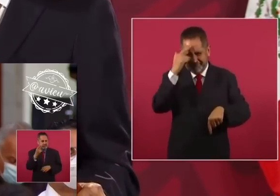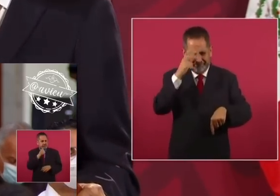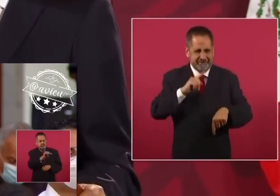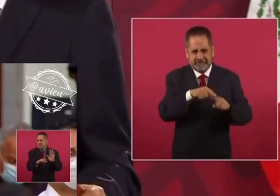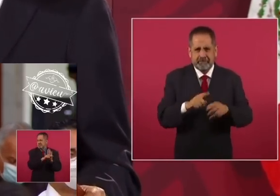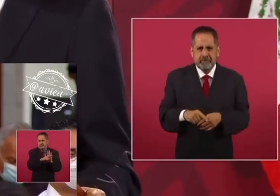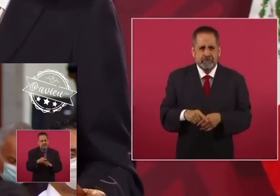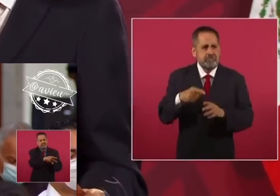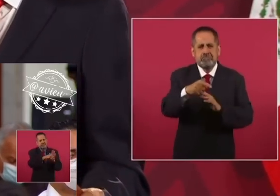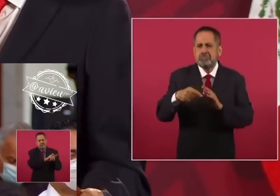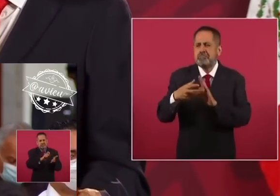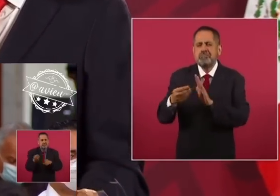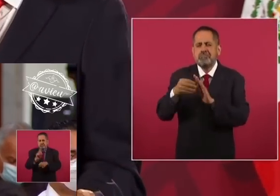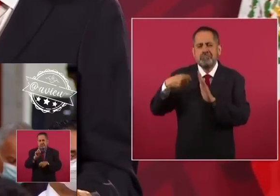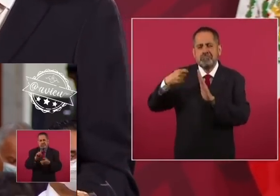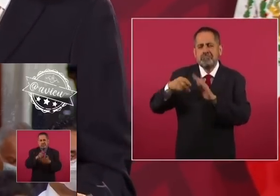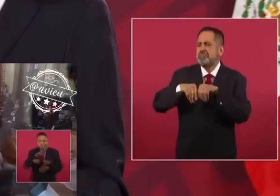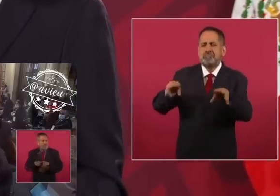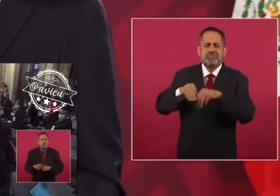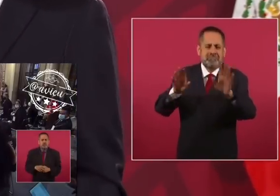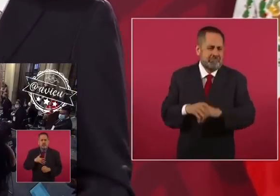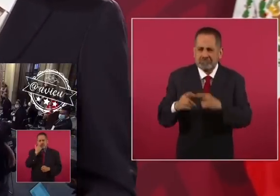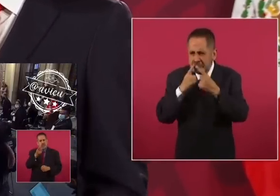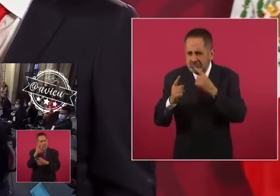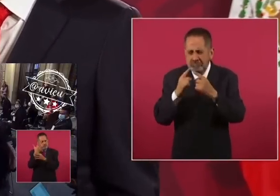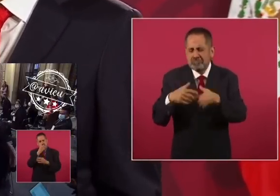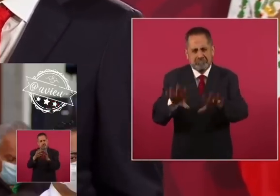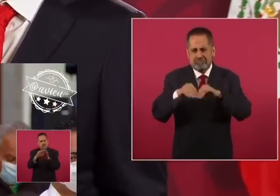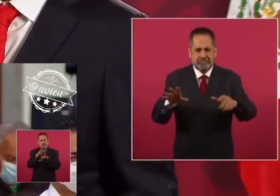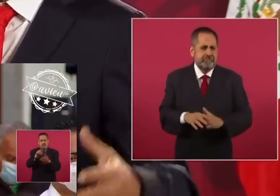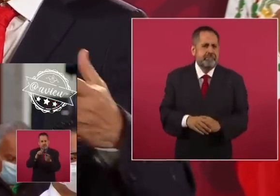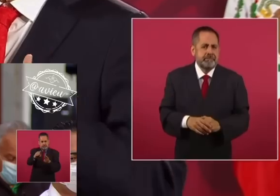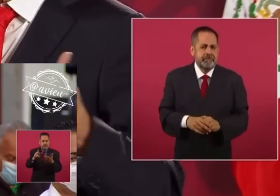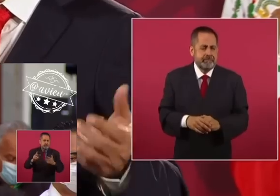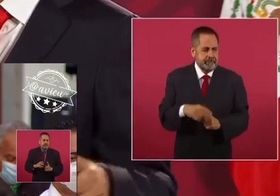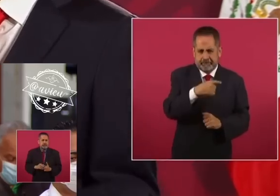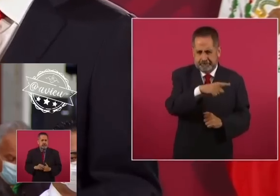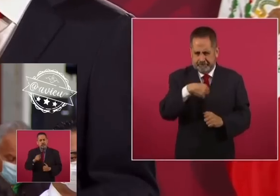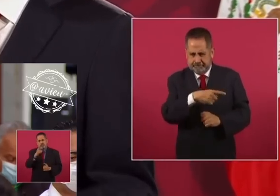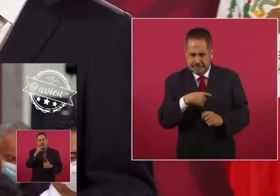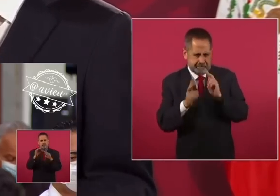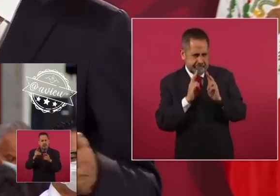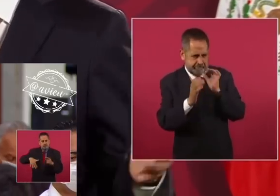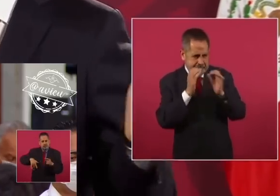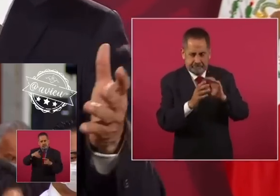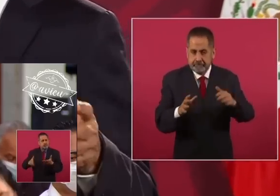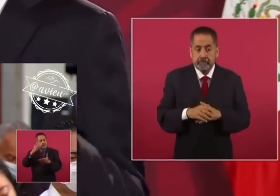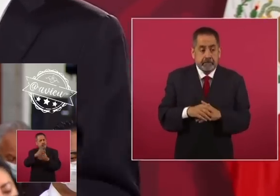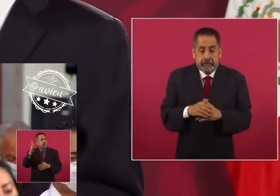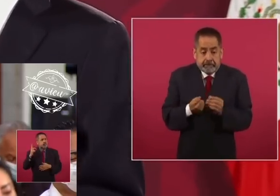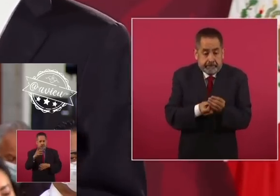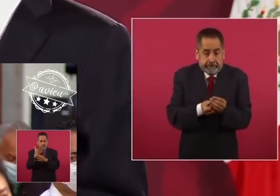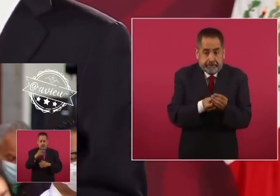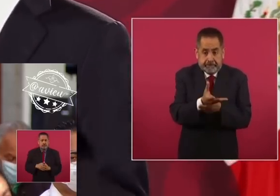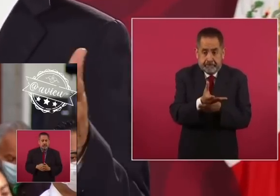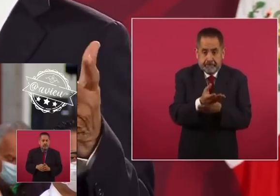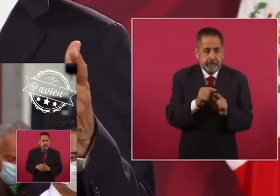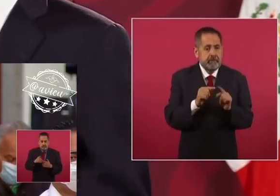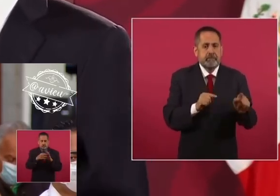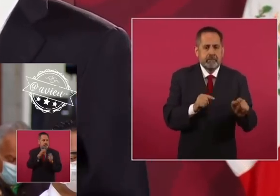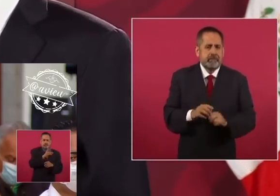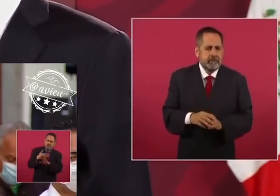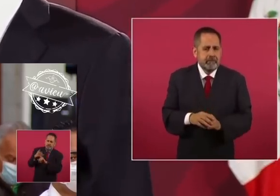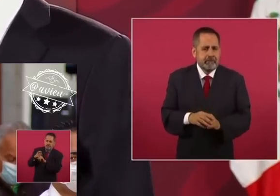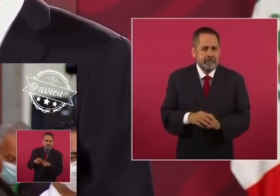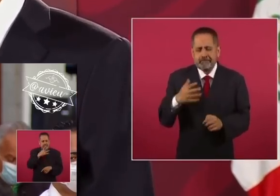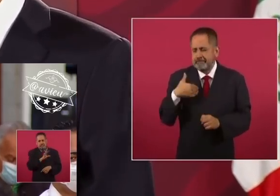pueden hasta reproducir el diálogo que se presentó. Saliendo, ya sabía yo,